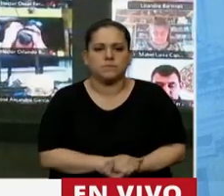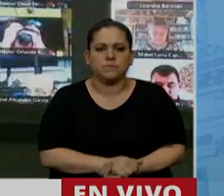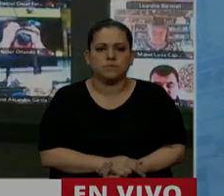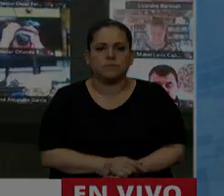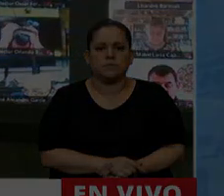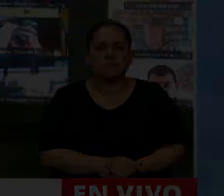Gracias. Gracias, diputada. Gracias, Gracias, diputada.